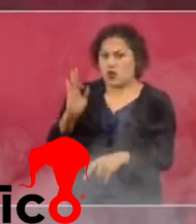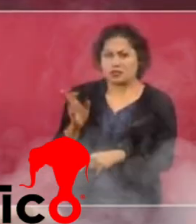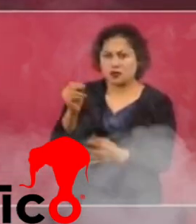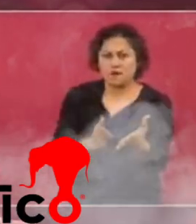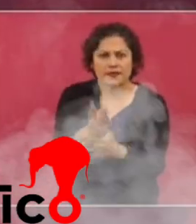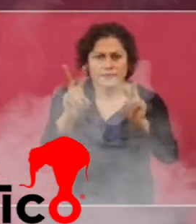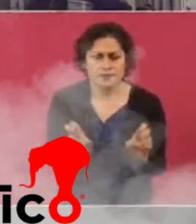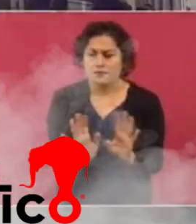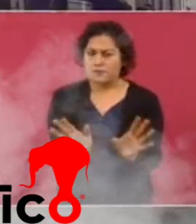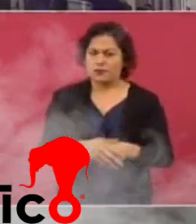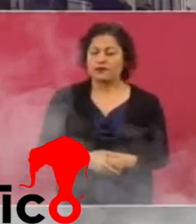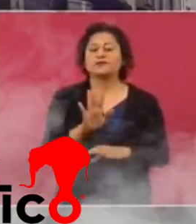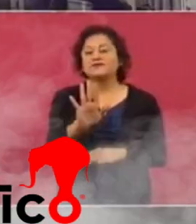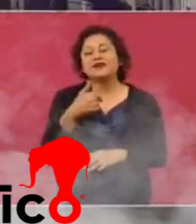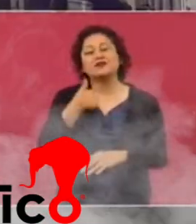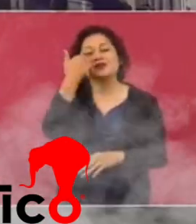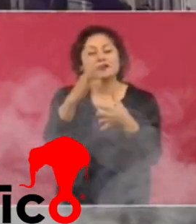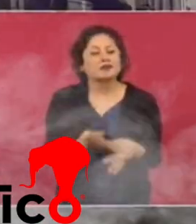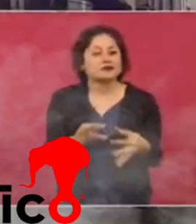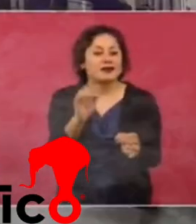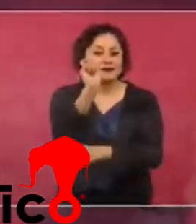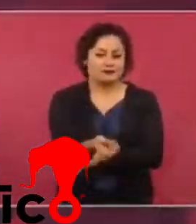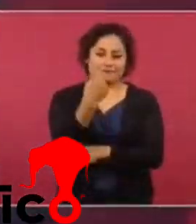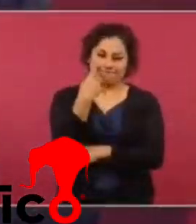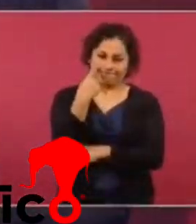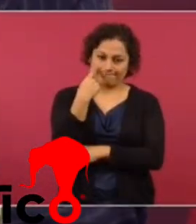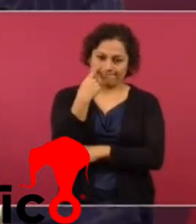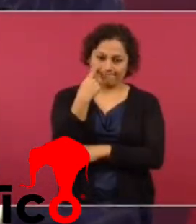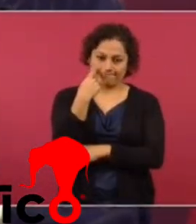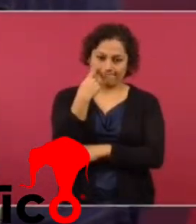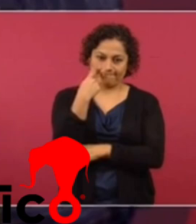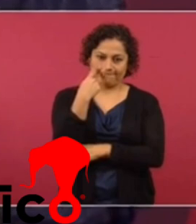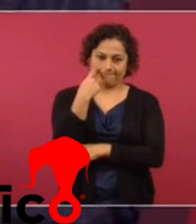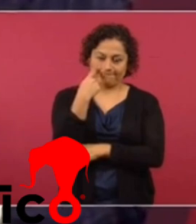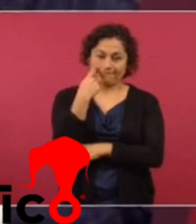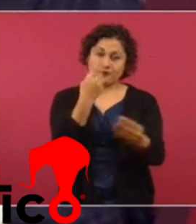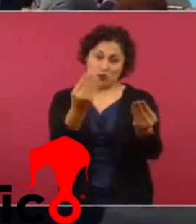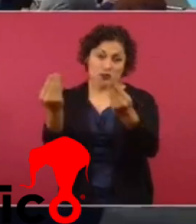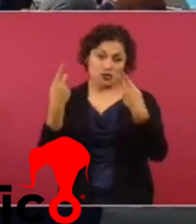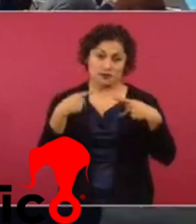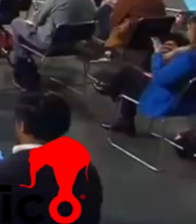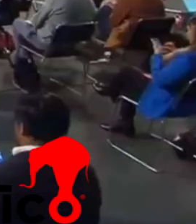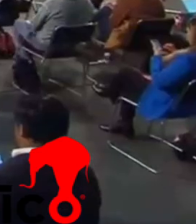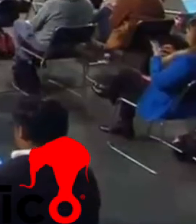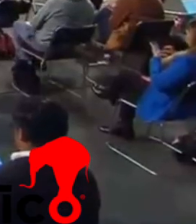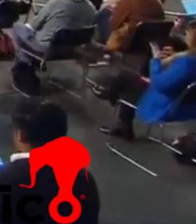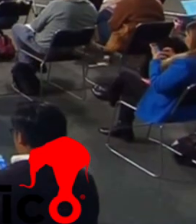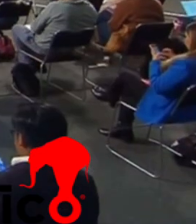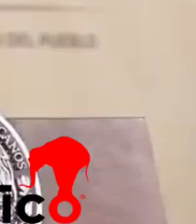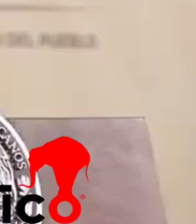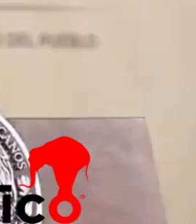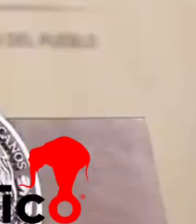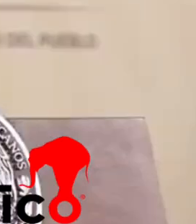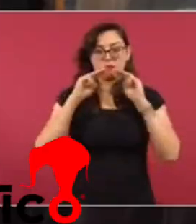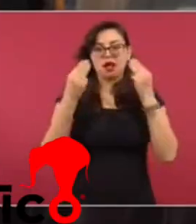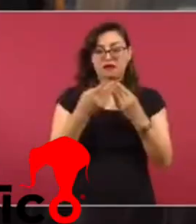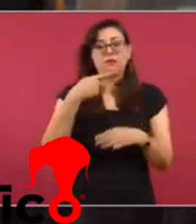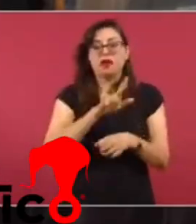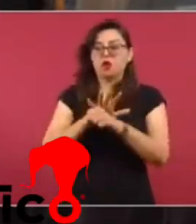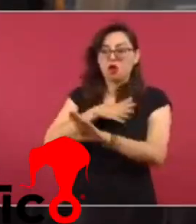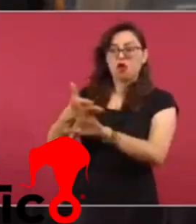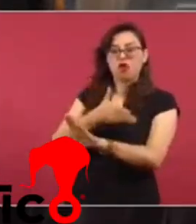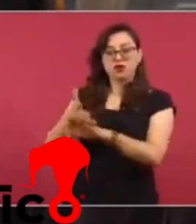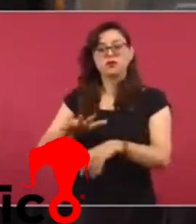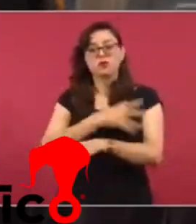Pero lo que quiero decirles es, hay escuchas por todos lados, no tiene que ver con nosotros. Esta